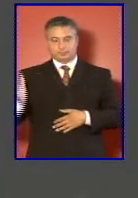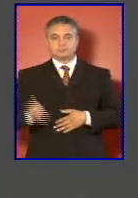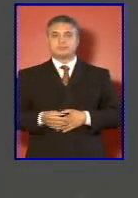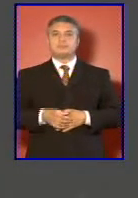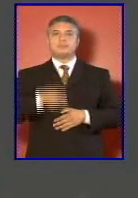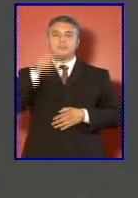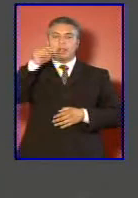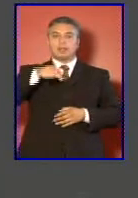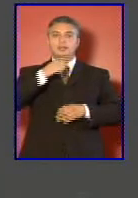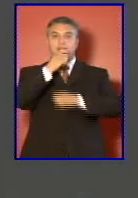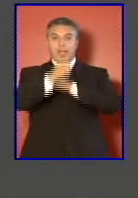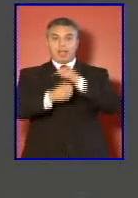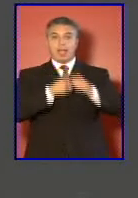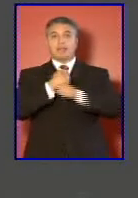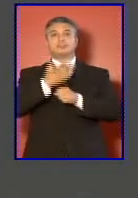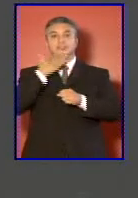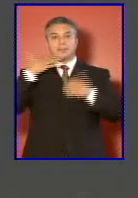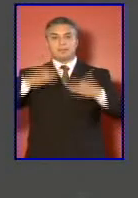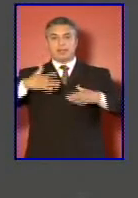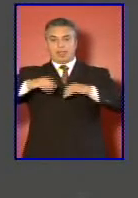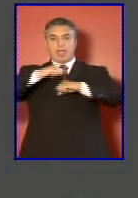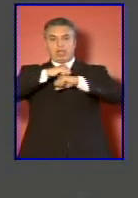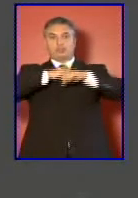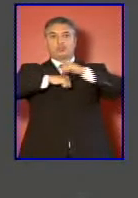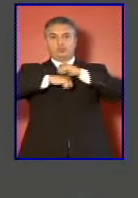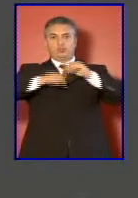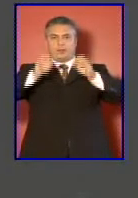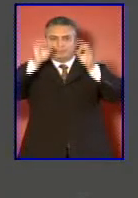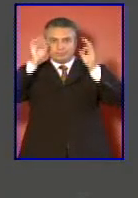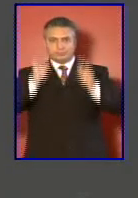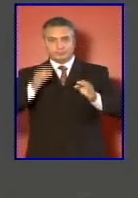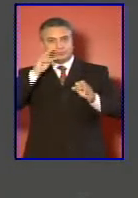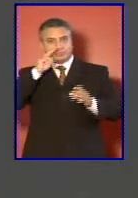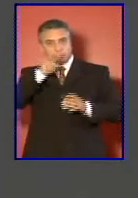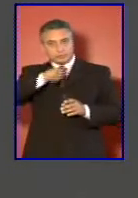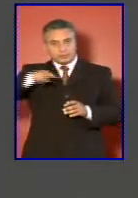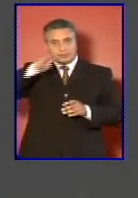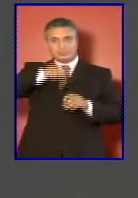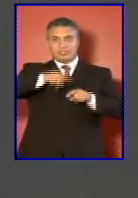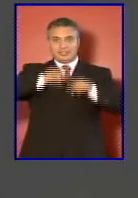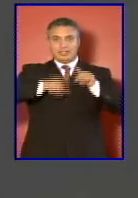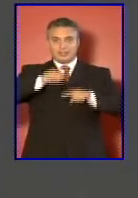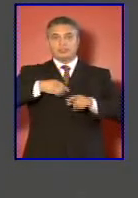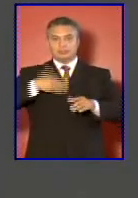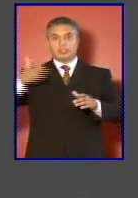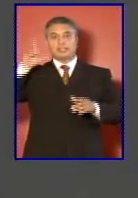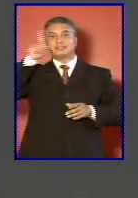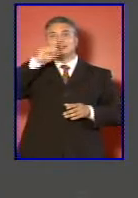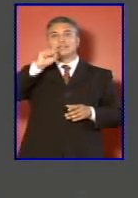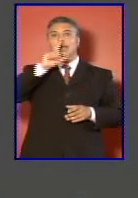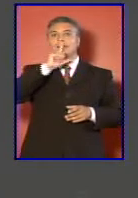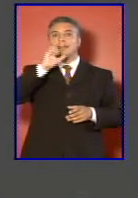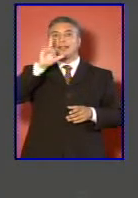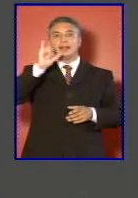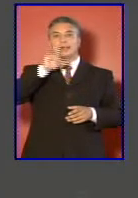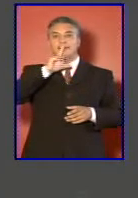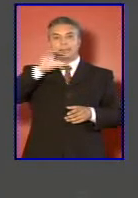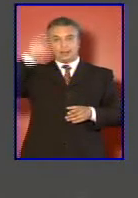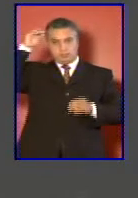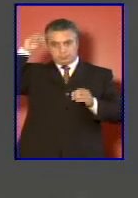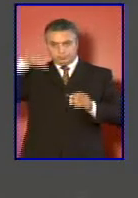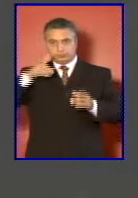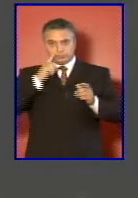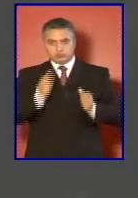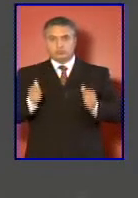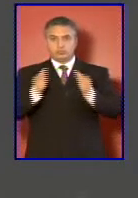la definición de la estructura definitiva del sistema satelital de observación terrestre esto es nuestro satélite que ha sido un trabajo conjunto